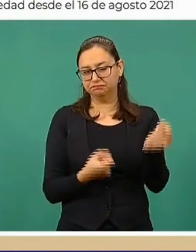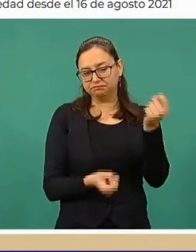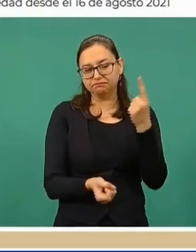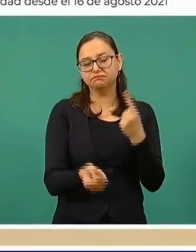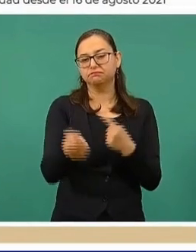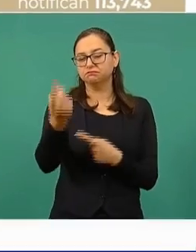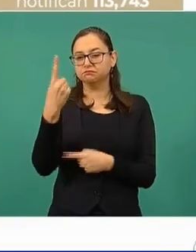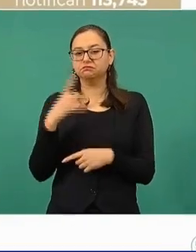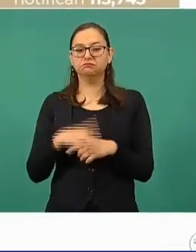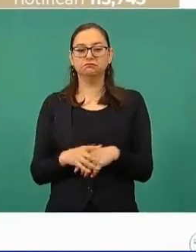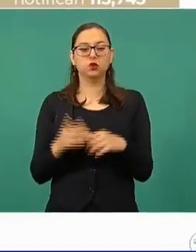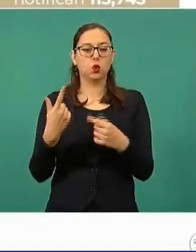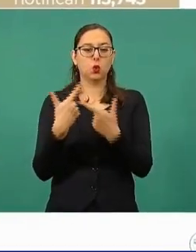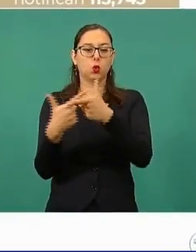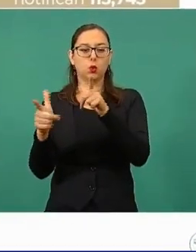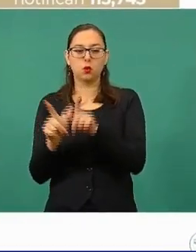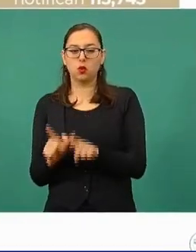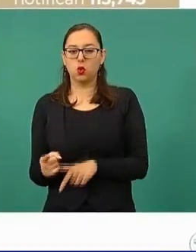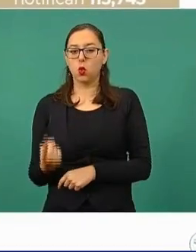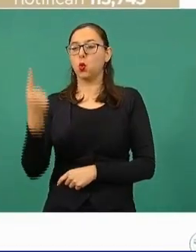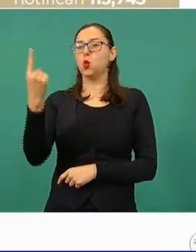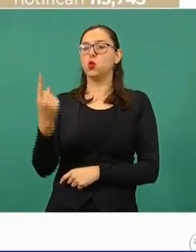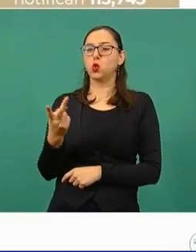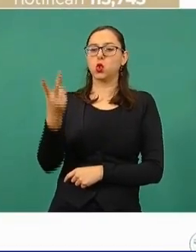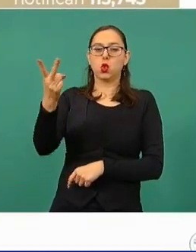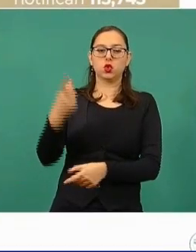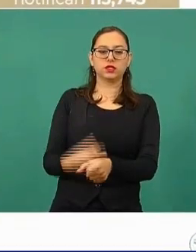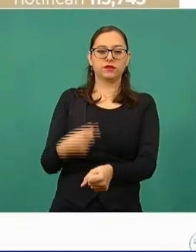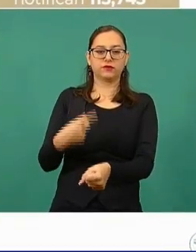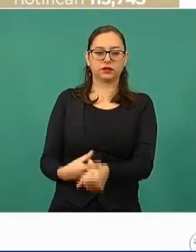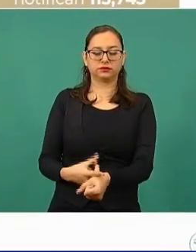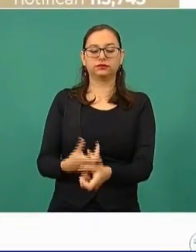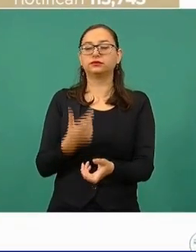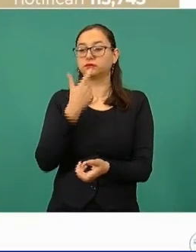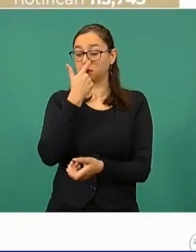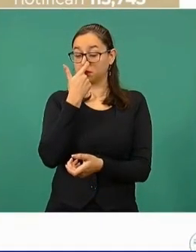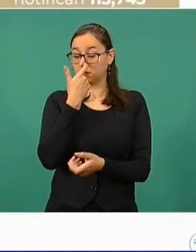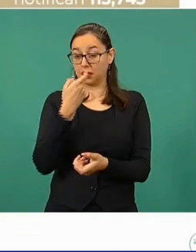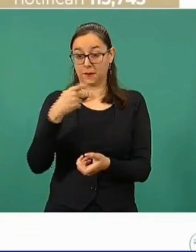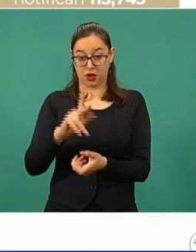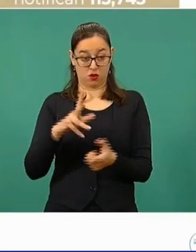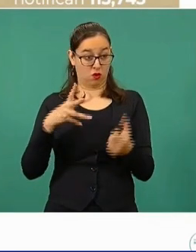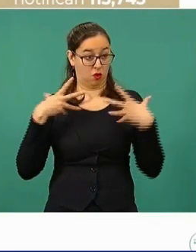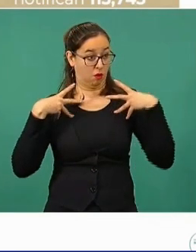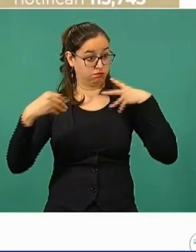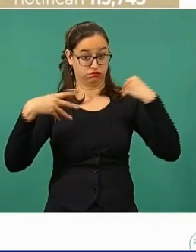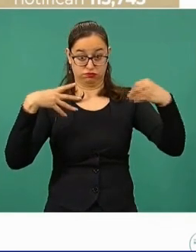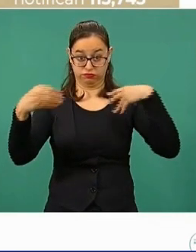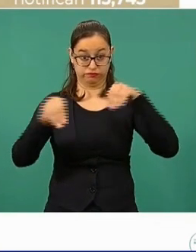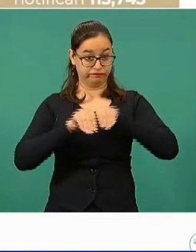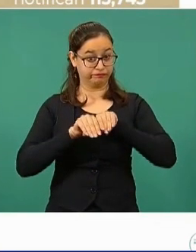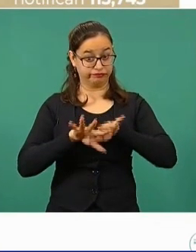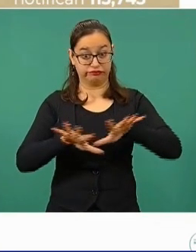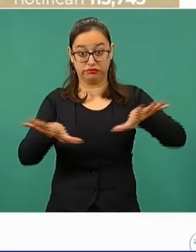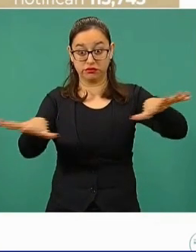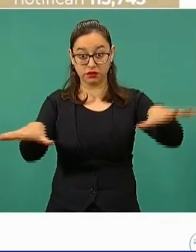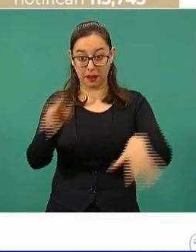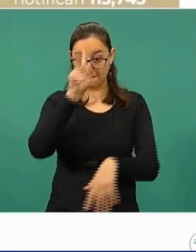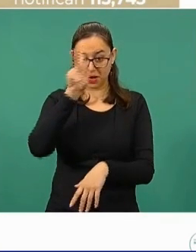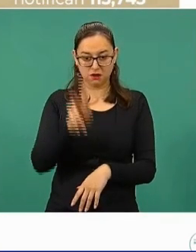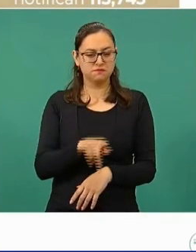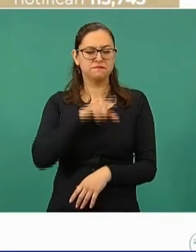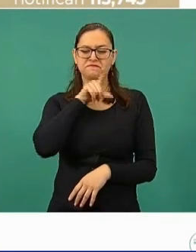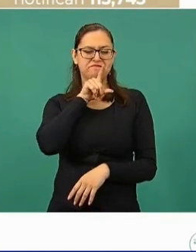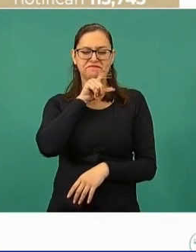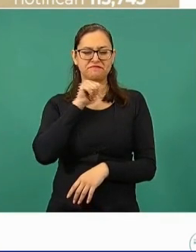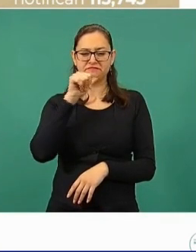uno o dos casos, pero no se propagó al interior de la escuela ni en todo el sistema educativo nacional. La siguiente.